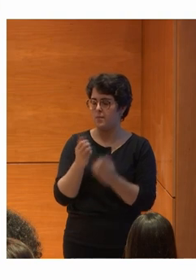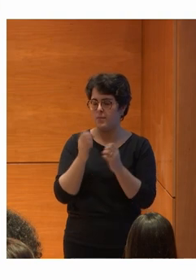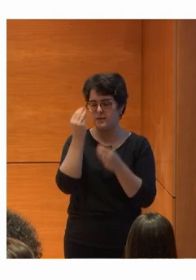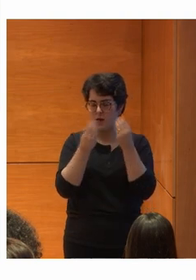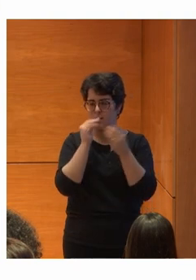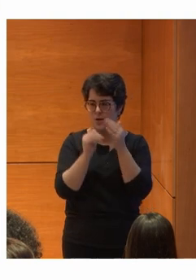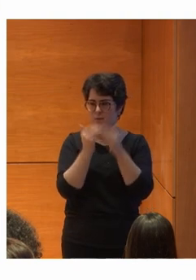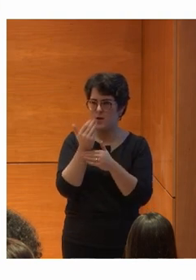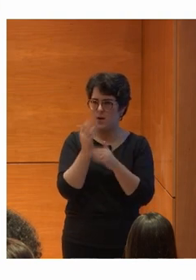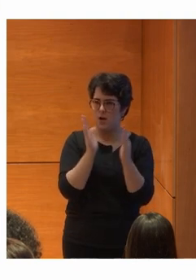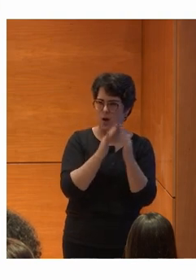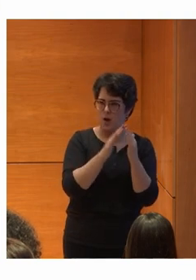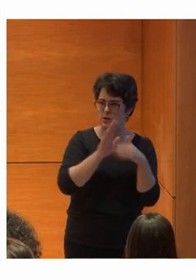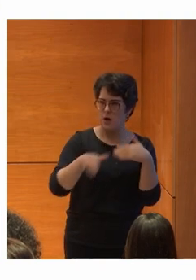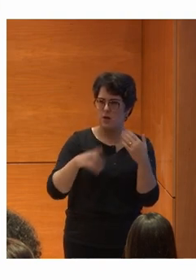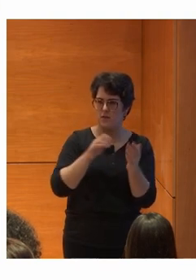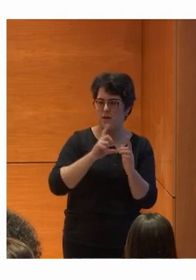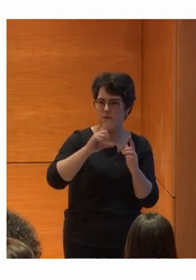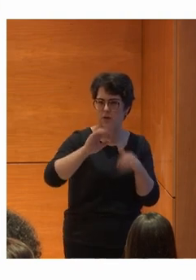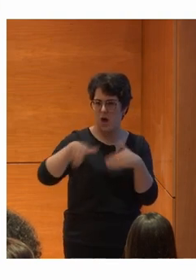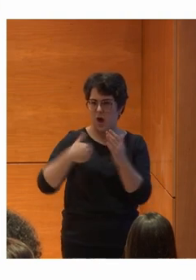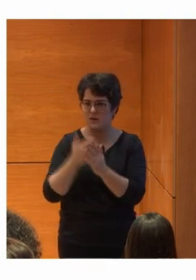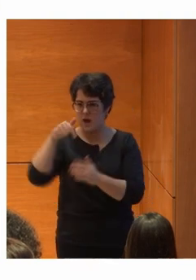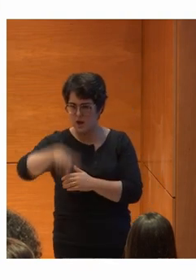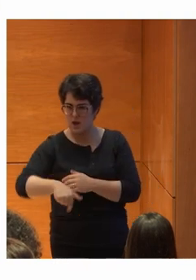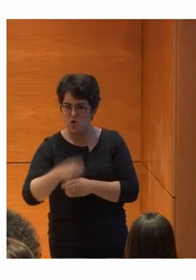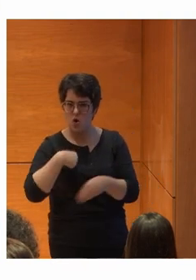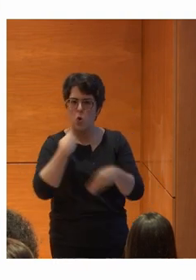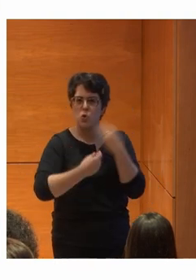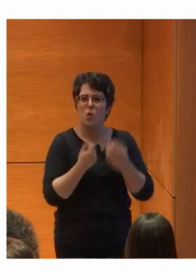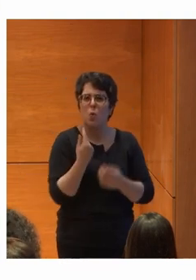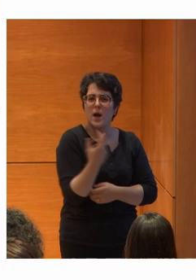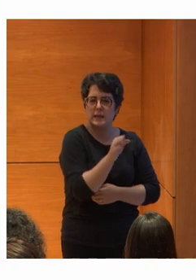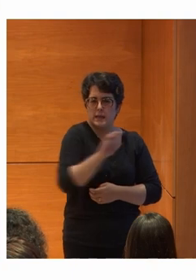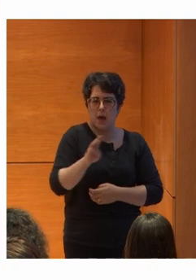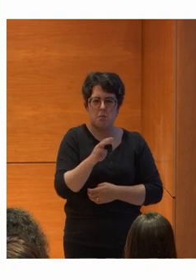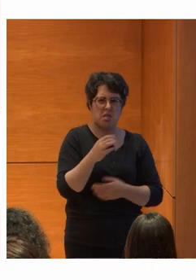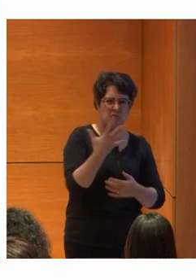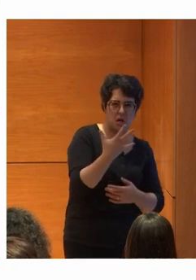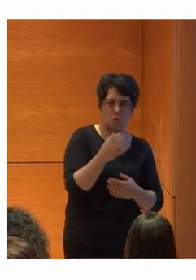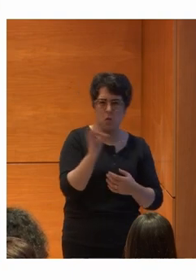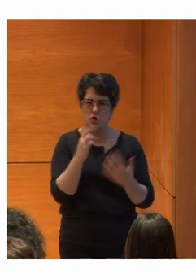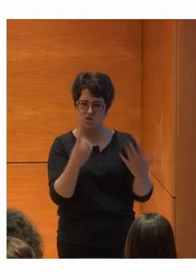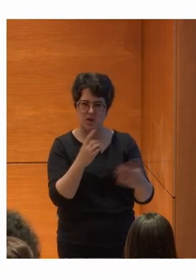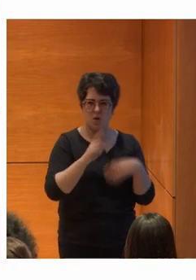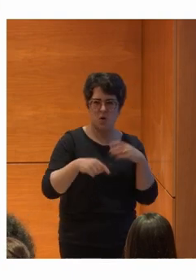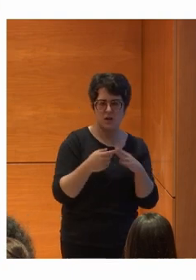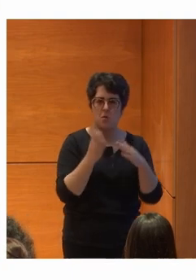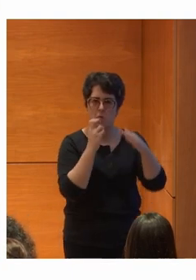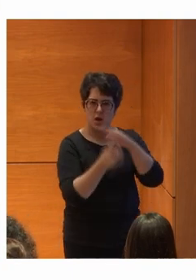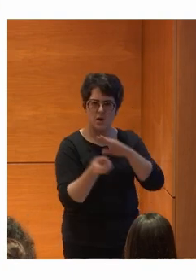Desde que he salido de casa Hasta que he llegado aquí He utilizado Yo creo Cinco o seis aplicaciones Para llegar Para pagar en el metro Para